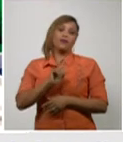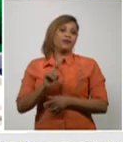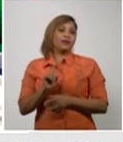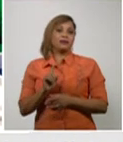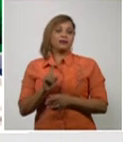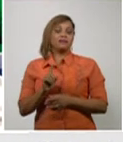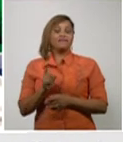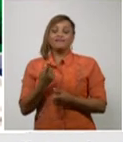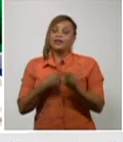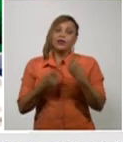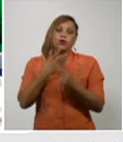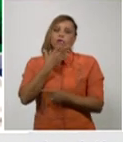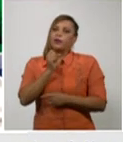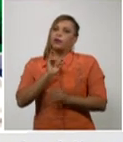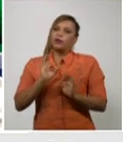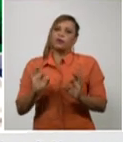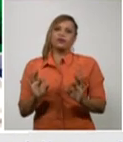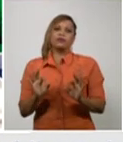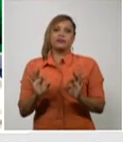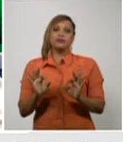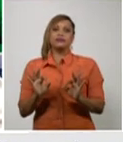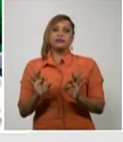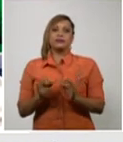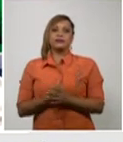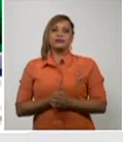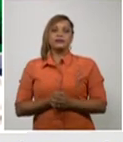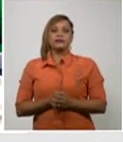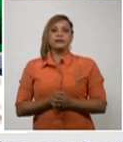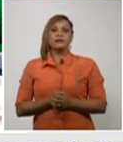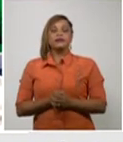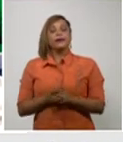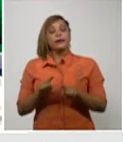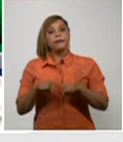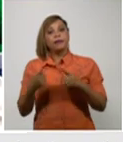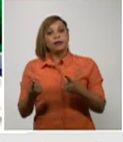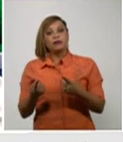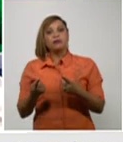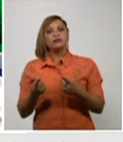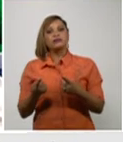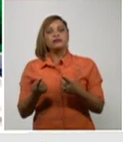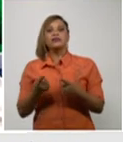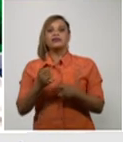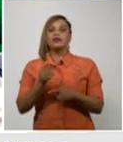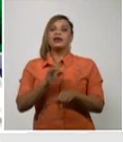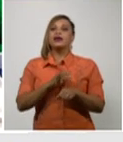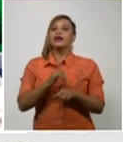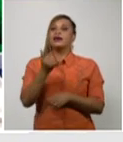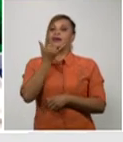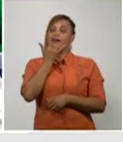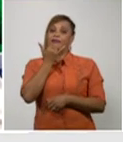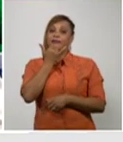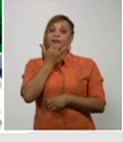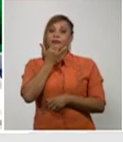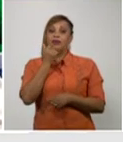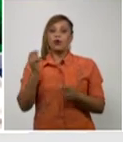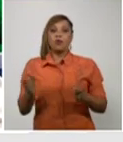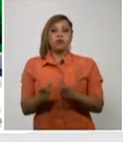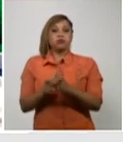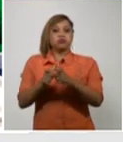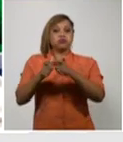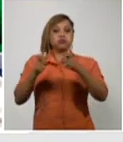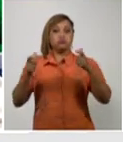y son las consecuencias del incremento que hemos tenido en este número de casos